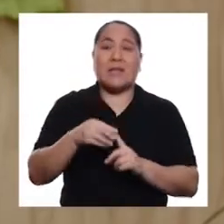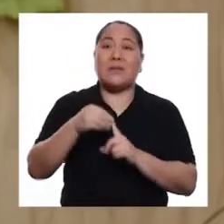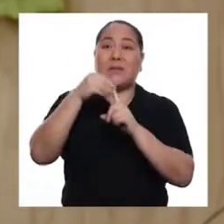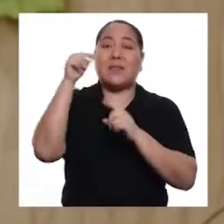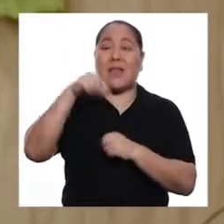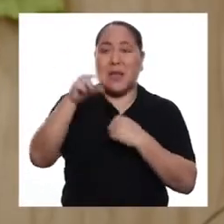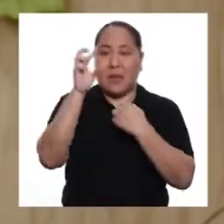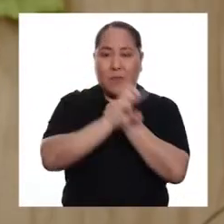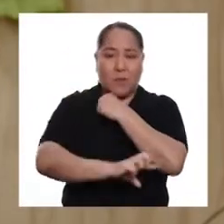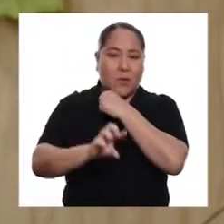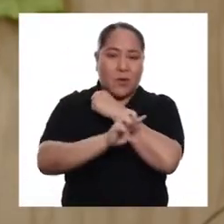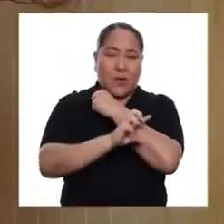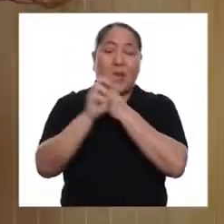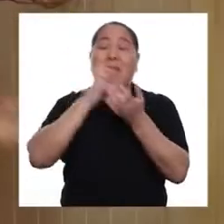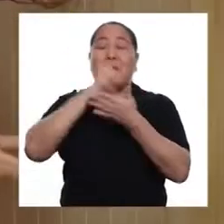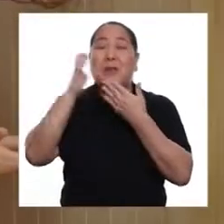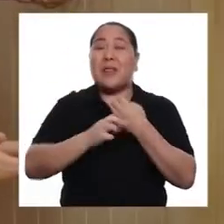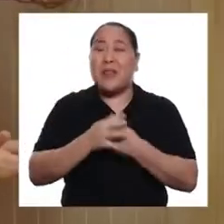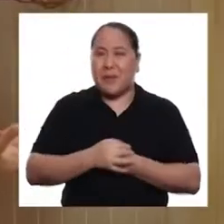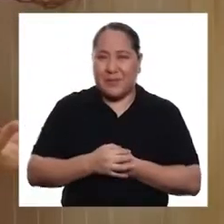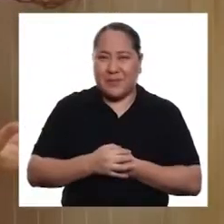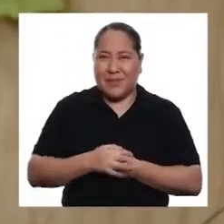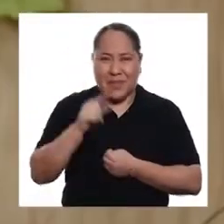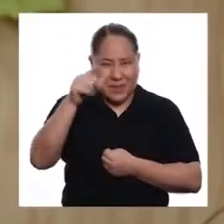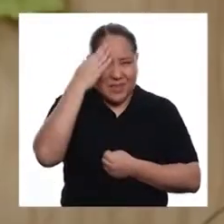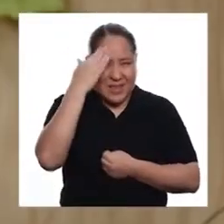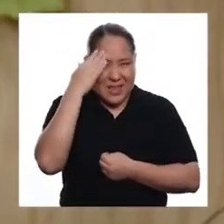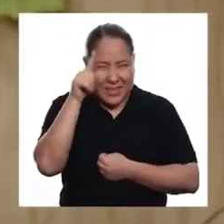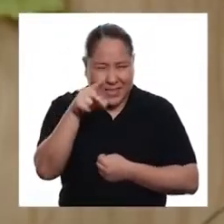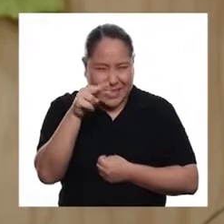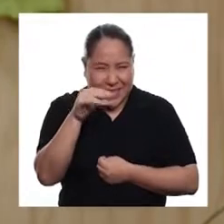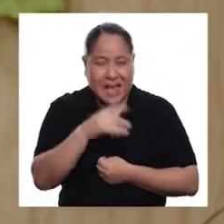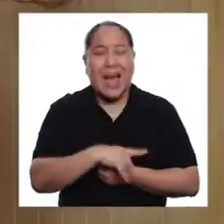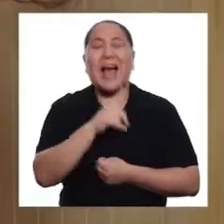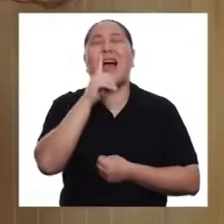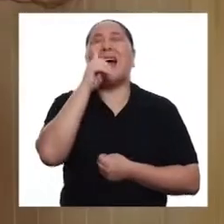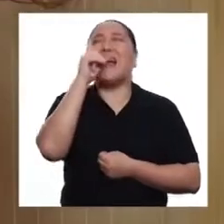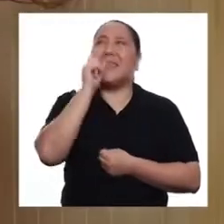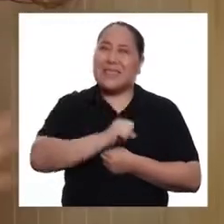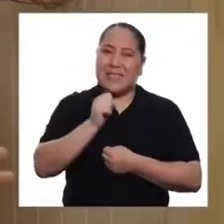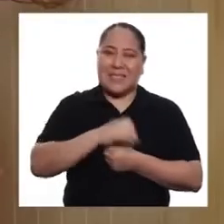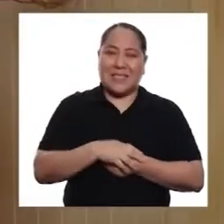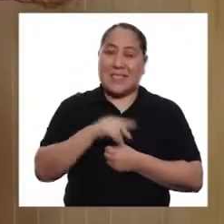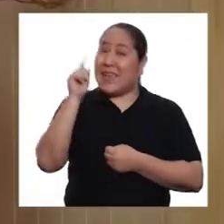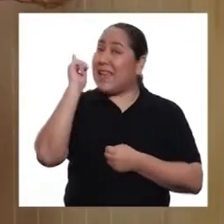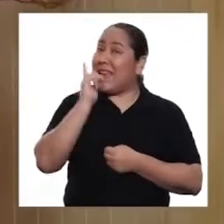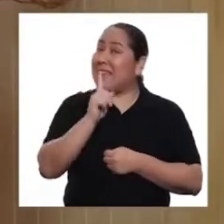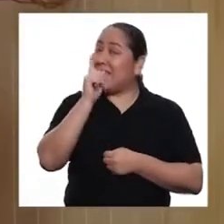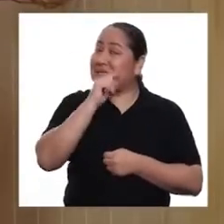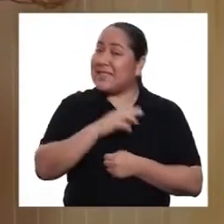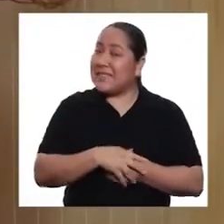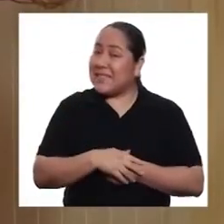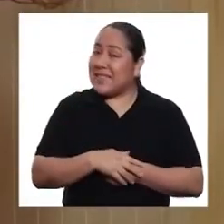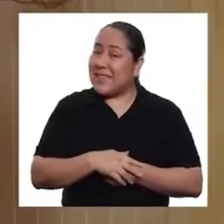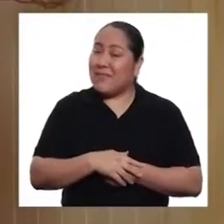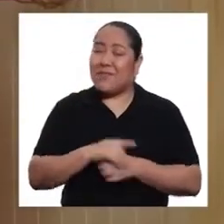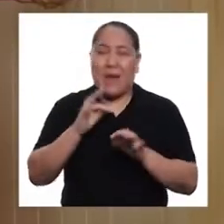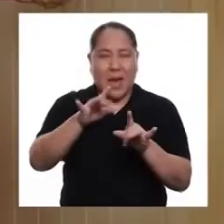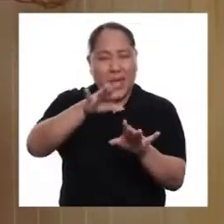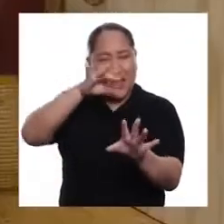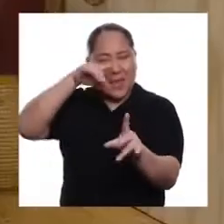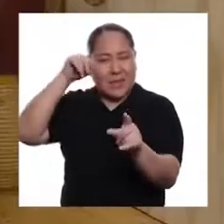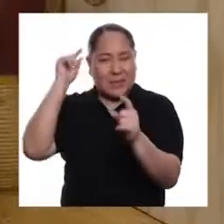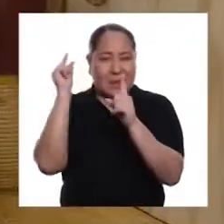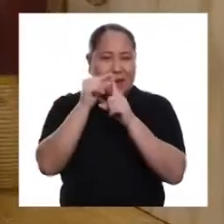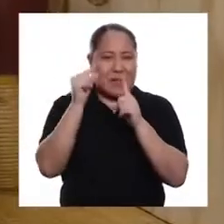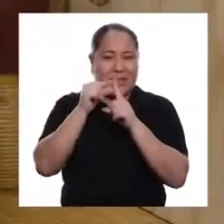muy especial del programa. ¿Cuál, Miki? ¿Tú sabes, Nati? ¡Ah, claro! Es...